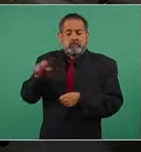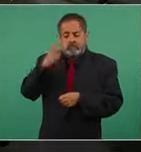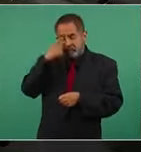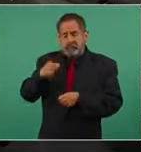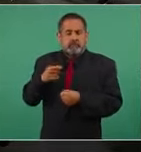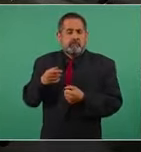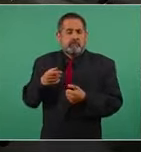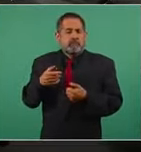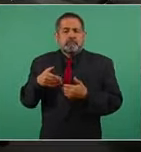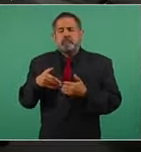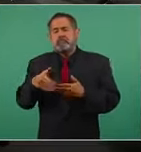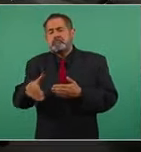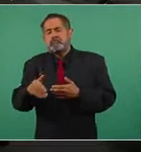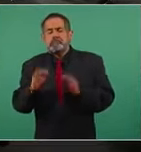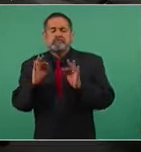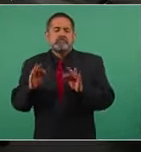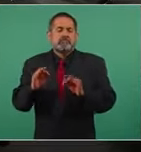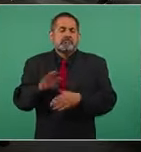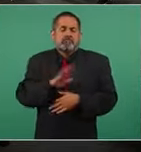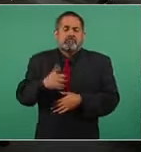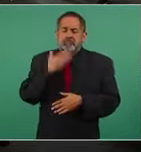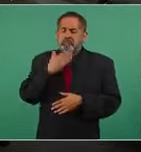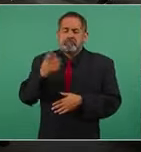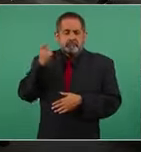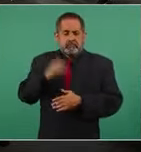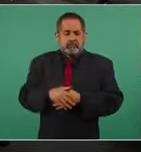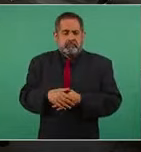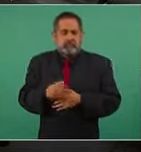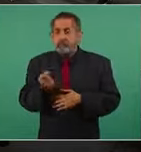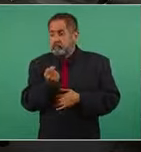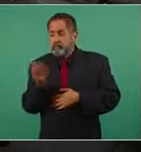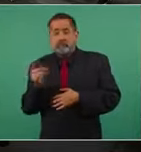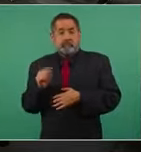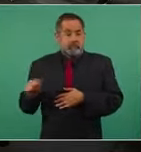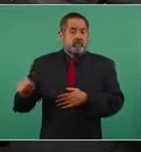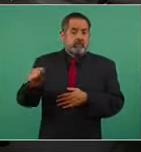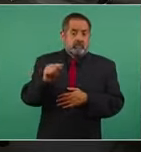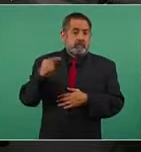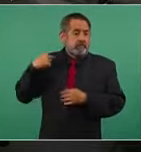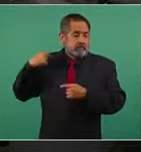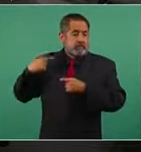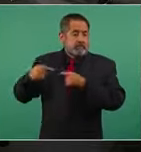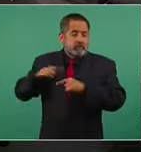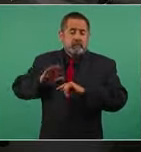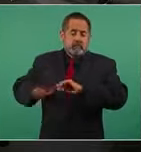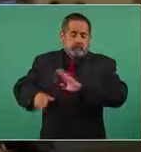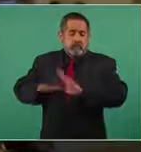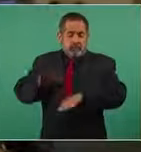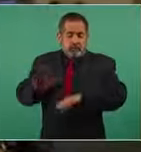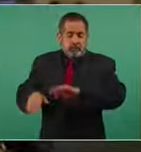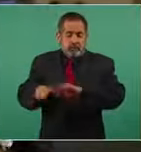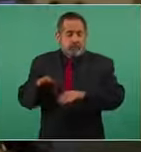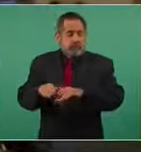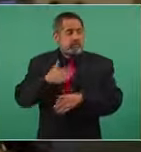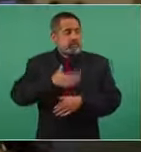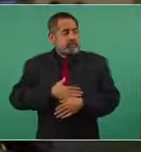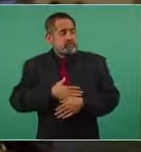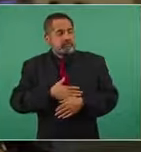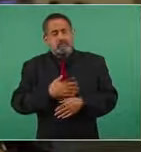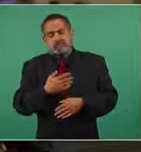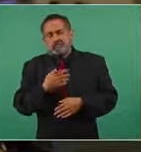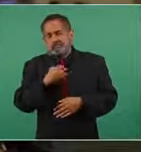con dignidad. Hay varios que ya fallecieron en el camino de esta pedida de justicia